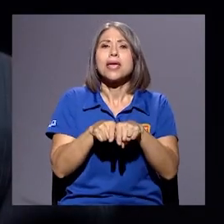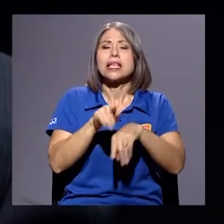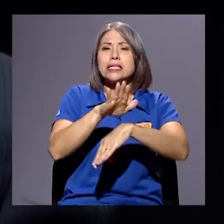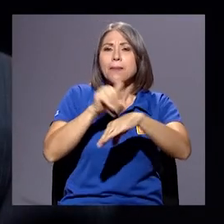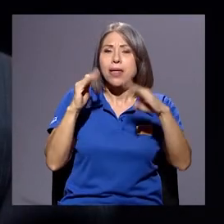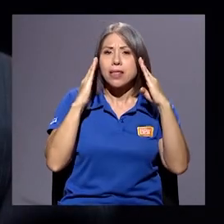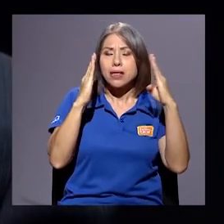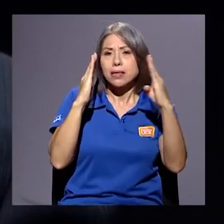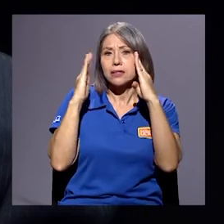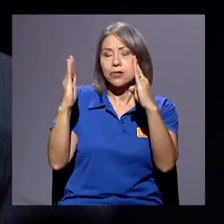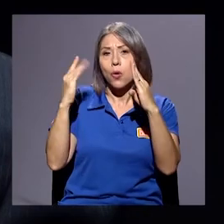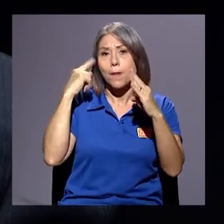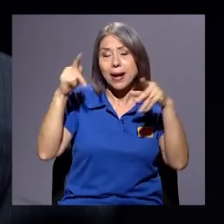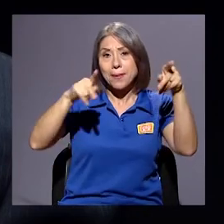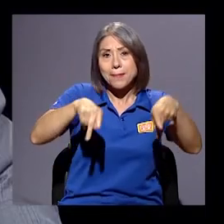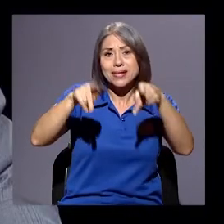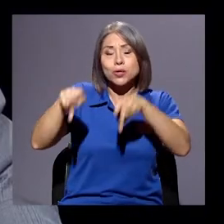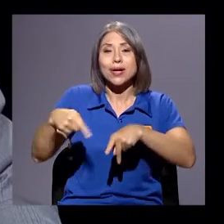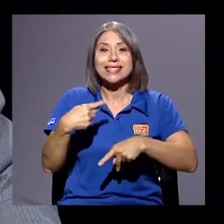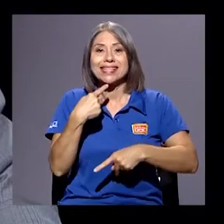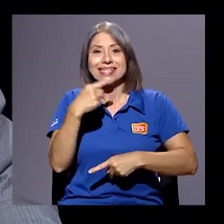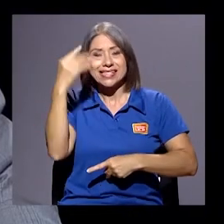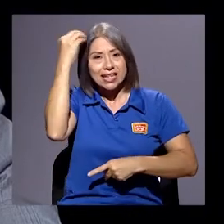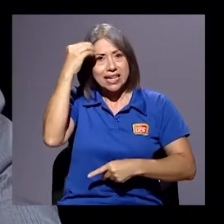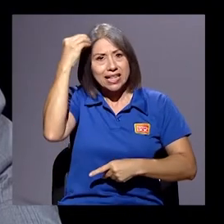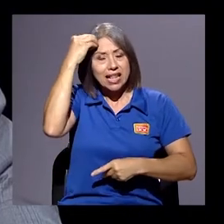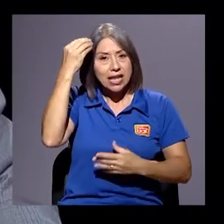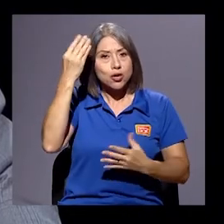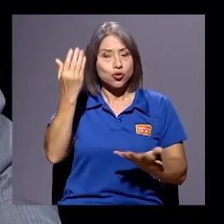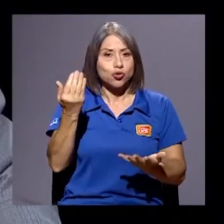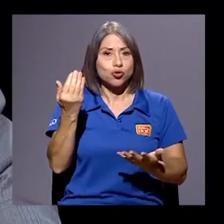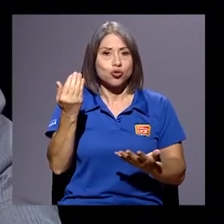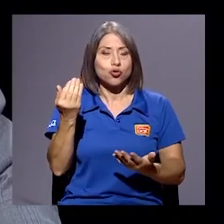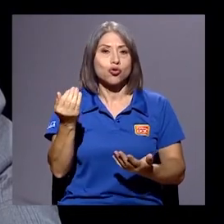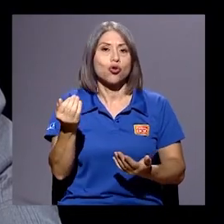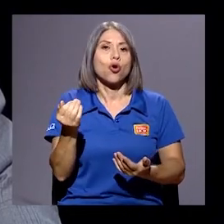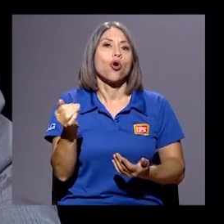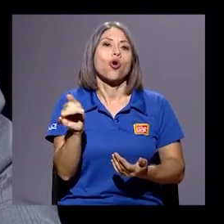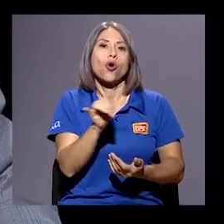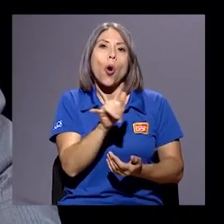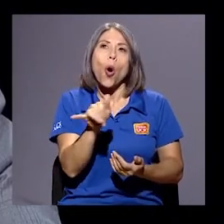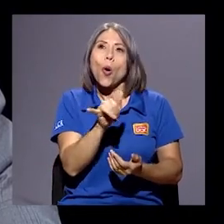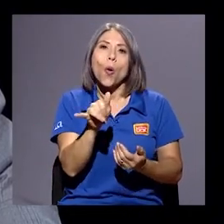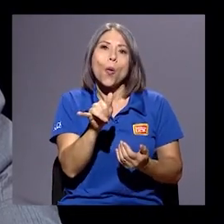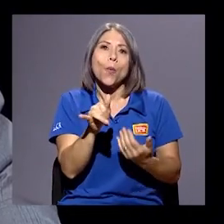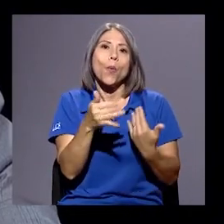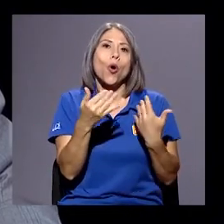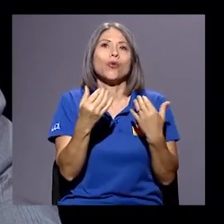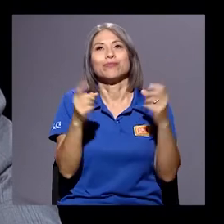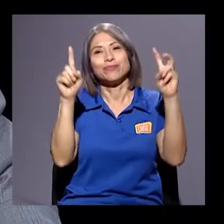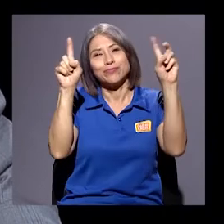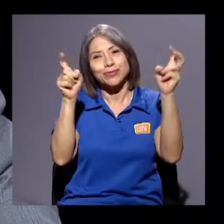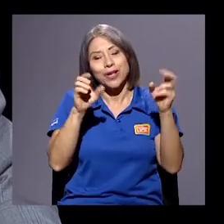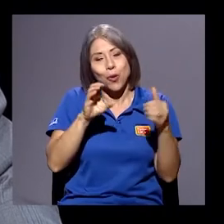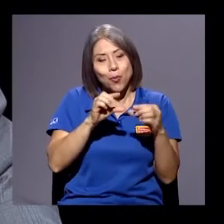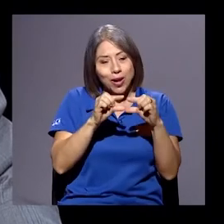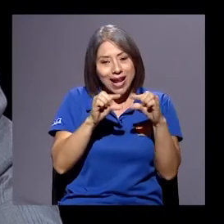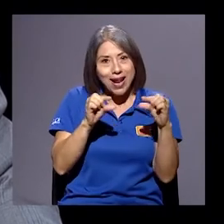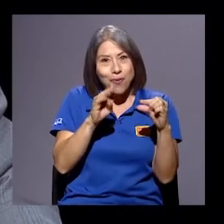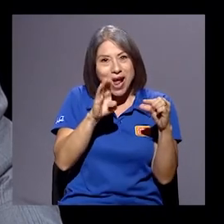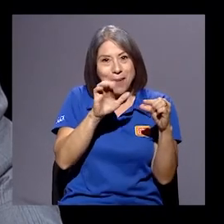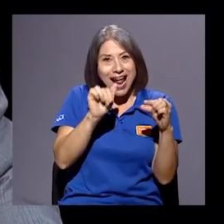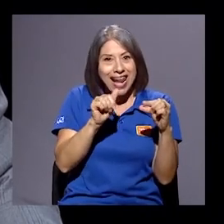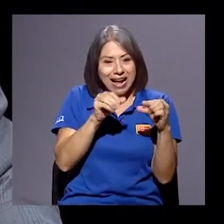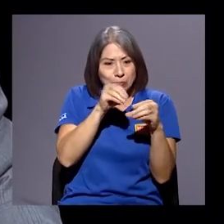quienes emiten criterios como exactamente llenar una bala de palabras y que al disparar muchas